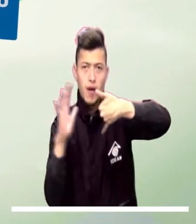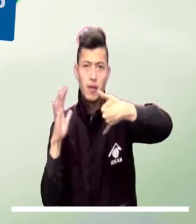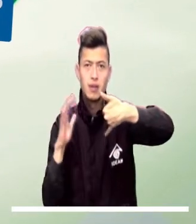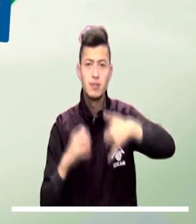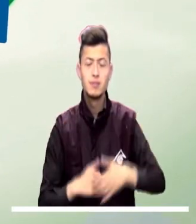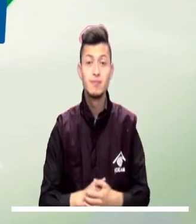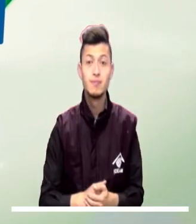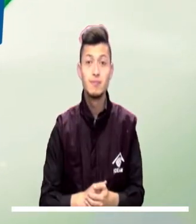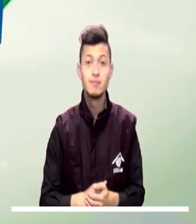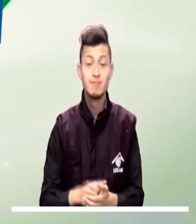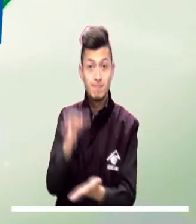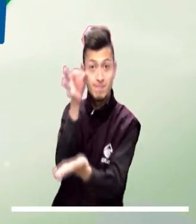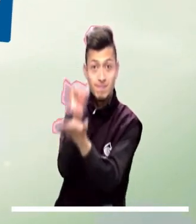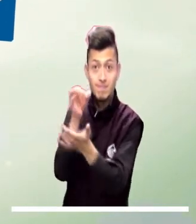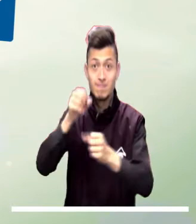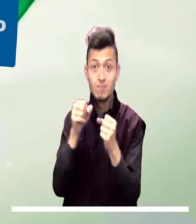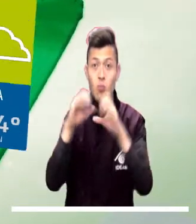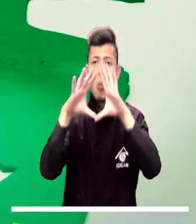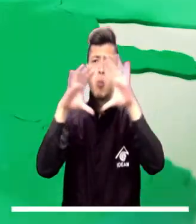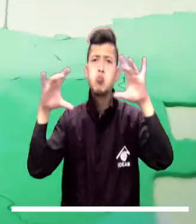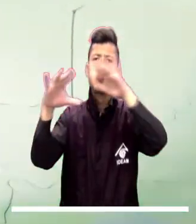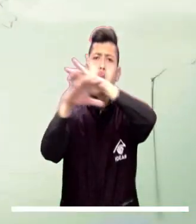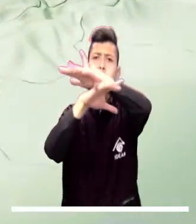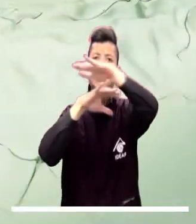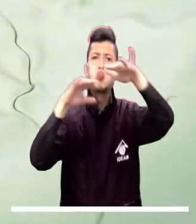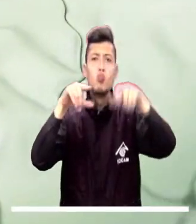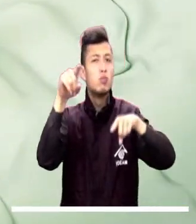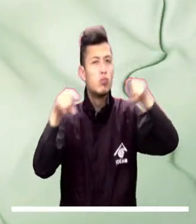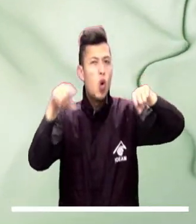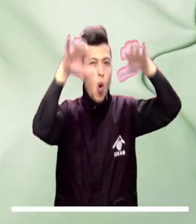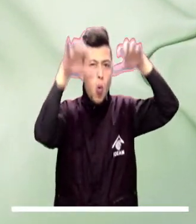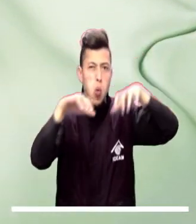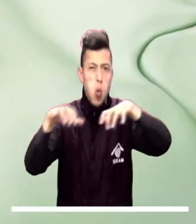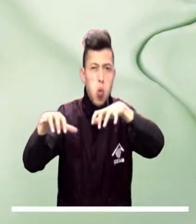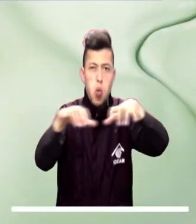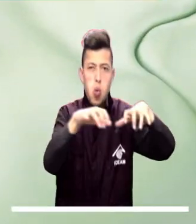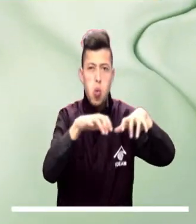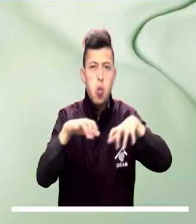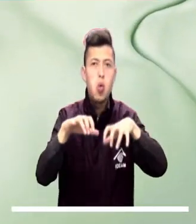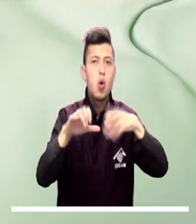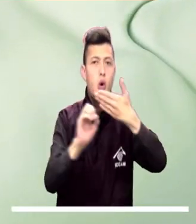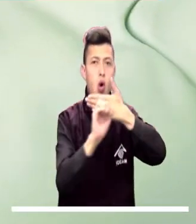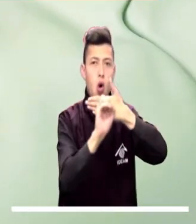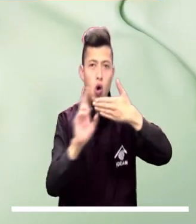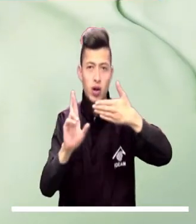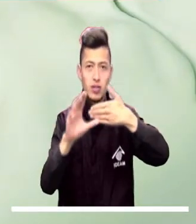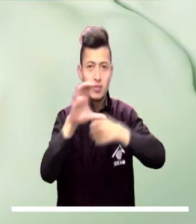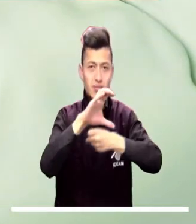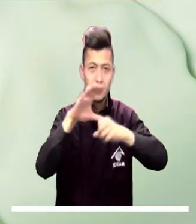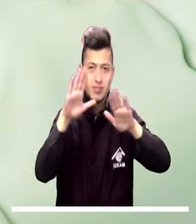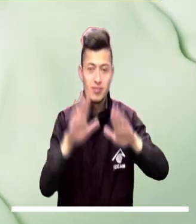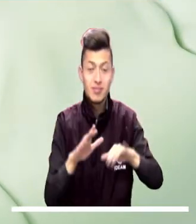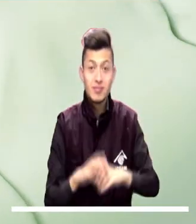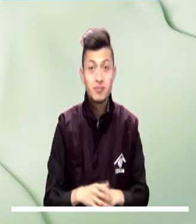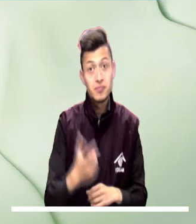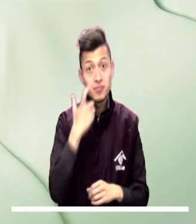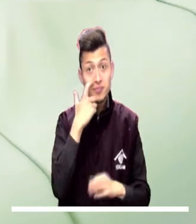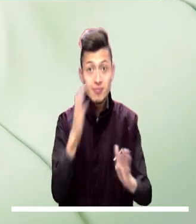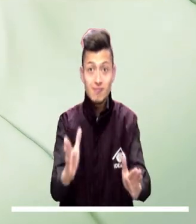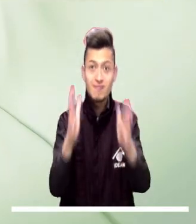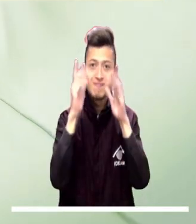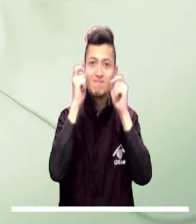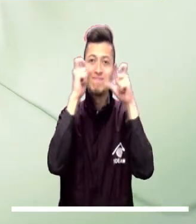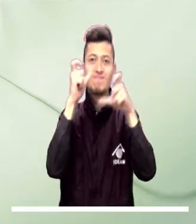intensidad sobre Putumayo, Caquetá y Guaviare. La capital lucirá cubierta por nubes y es probable que se